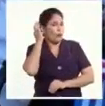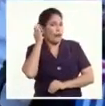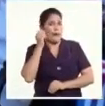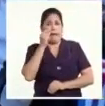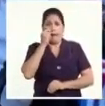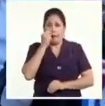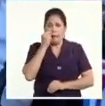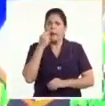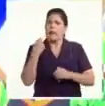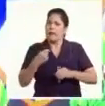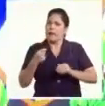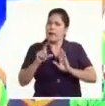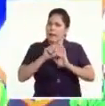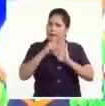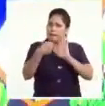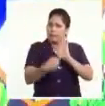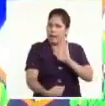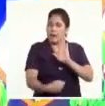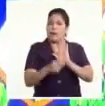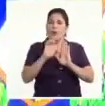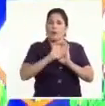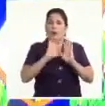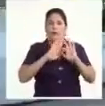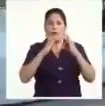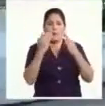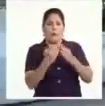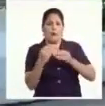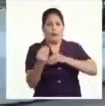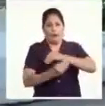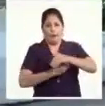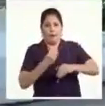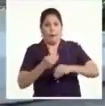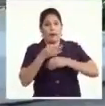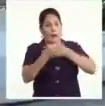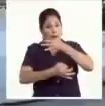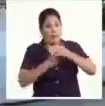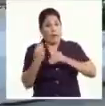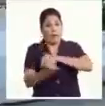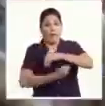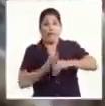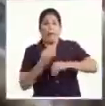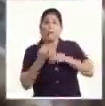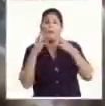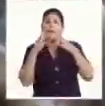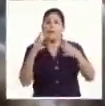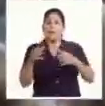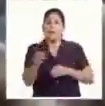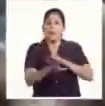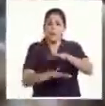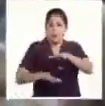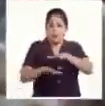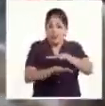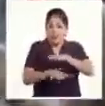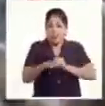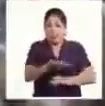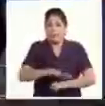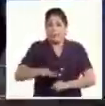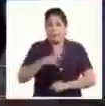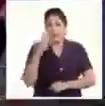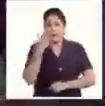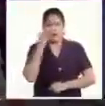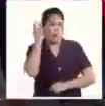referendo el nuevo texto jurídico del Código de Familias como expresión de cambios profundos en la célula base de la sociedad.